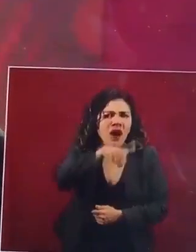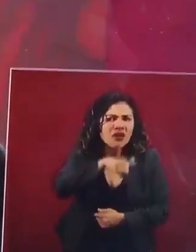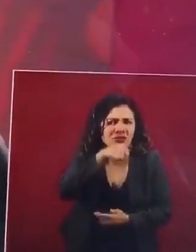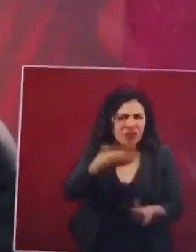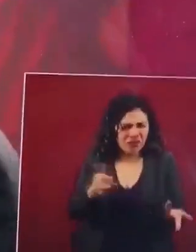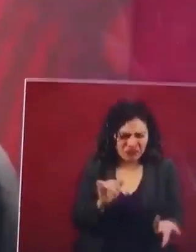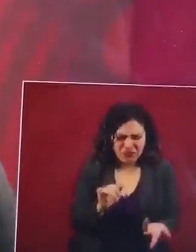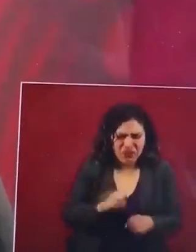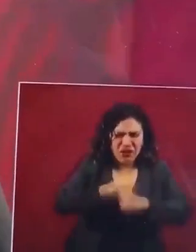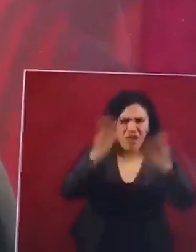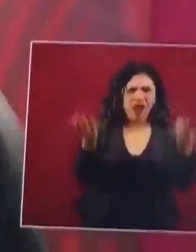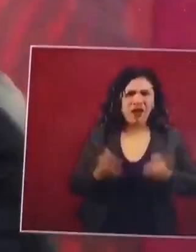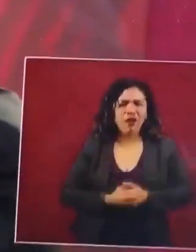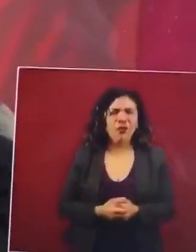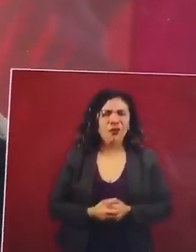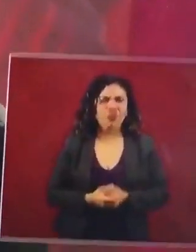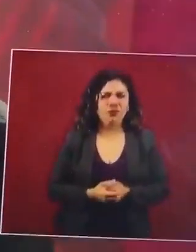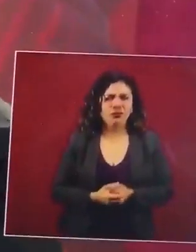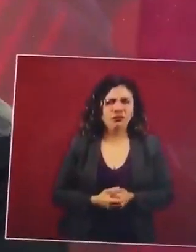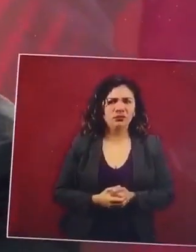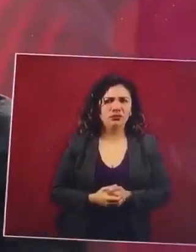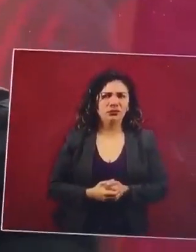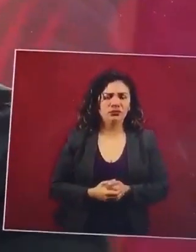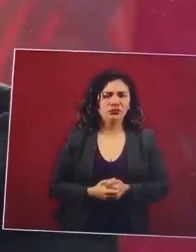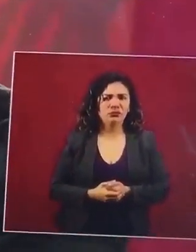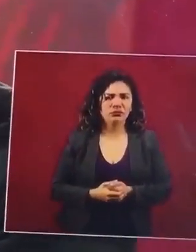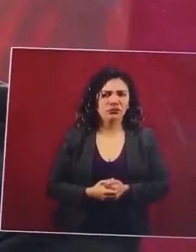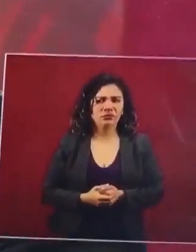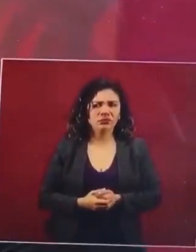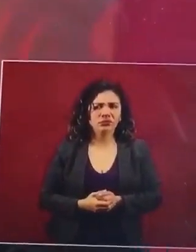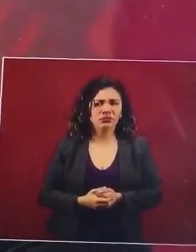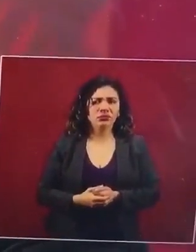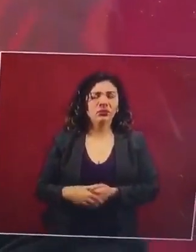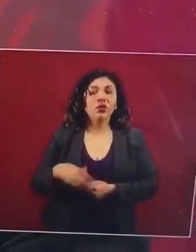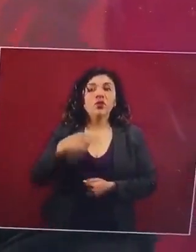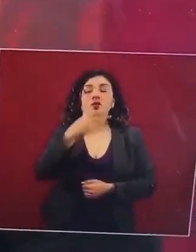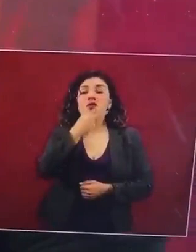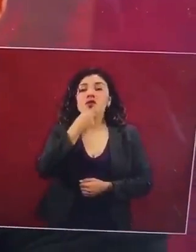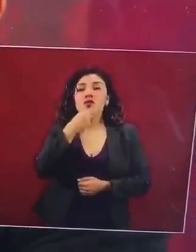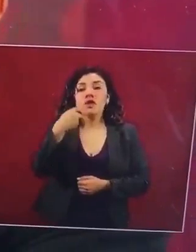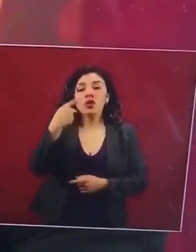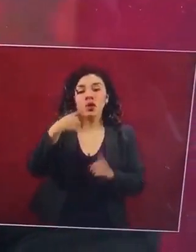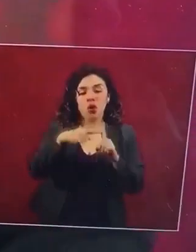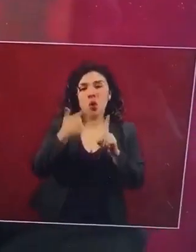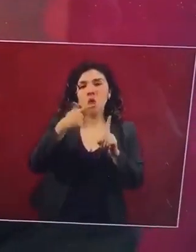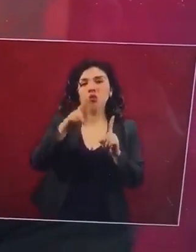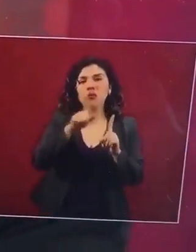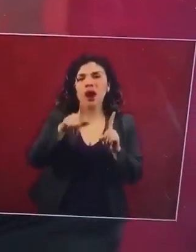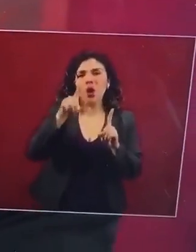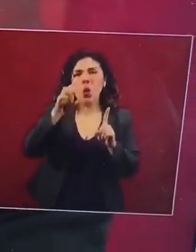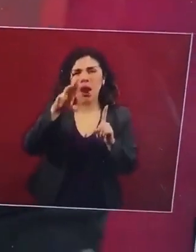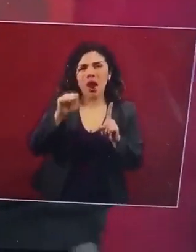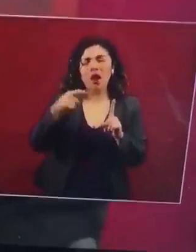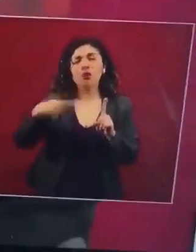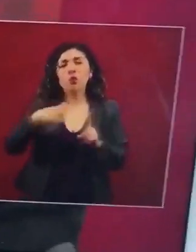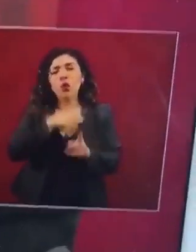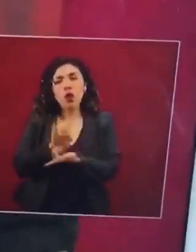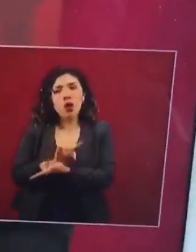Que se liberó al hijo de Guzmán Loera, pues sí, yo tomé la decisión,